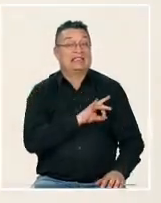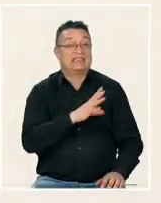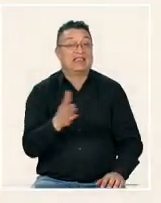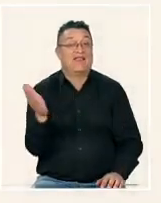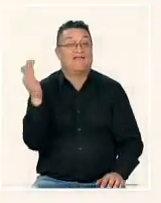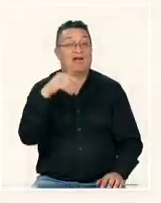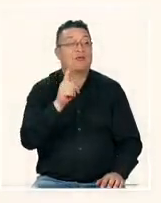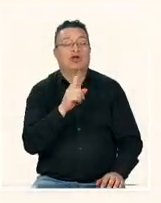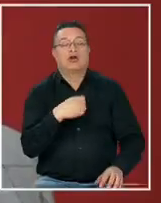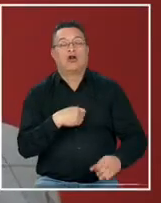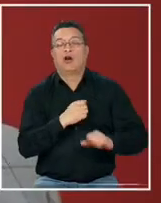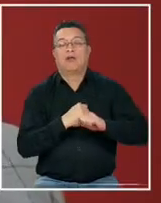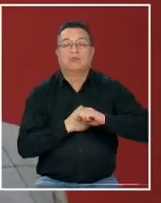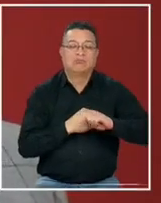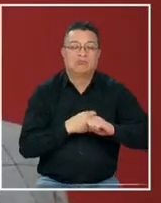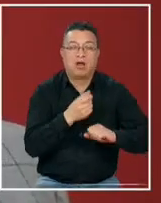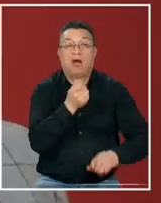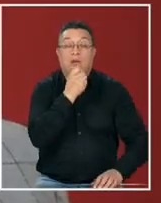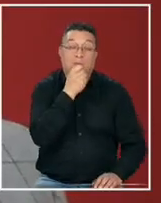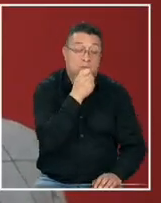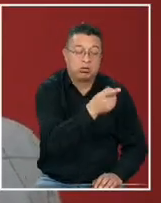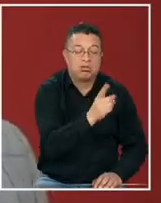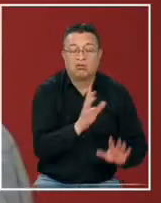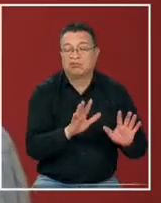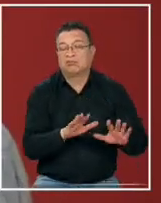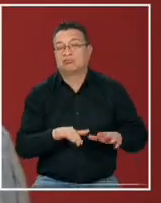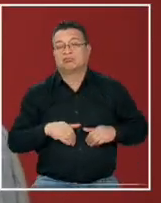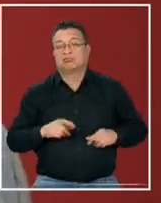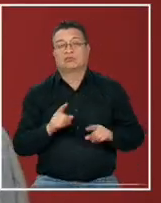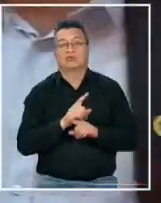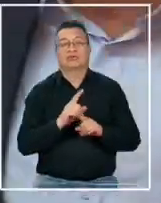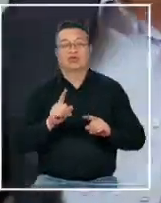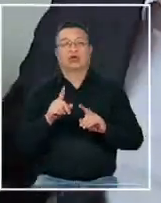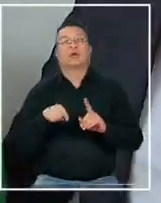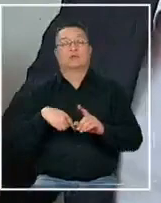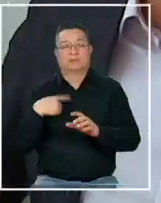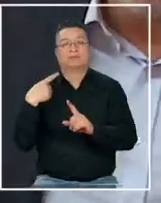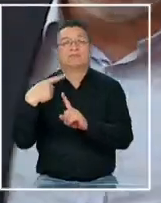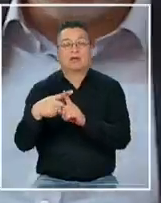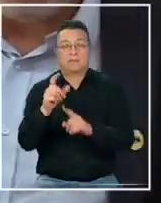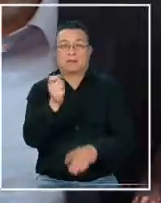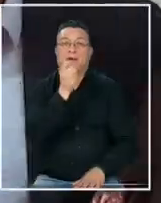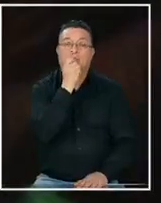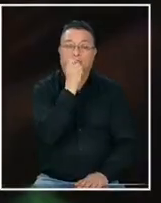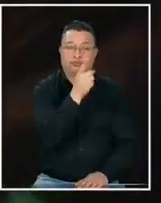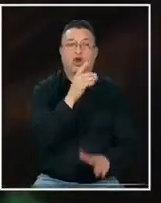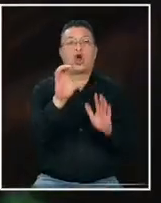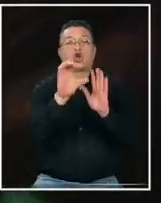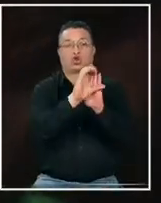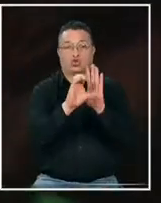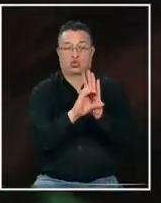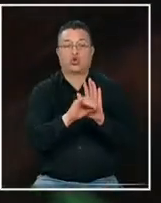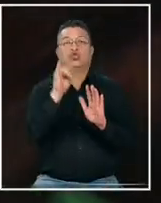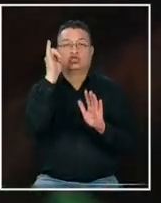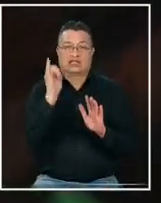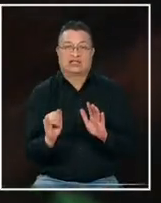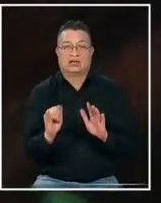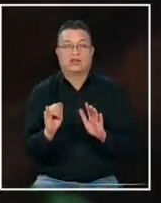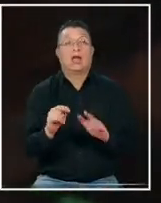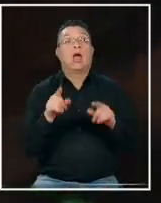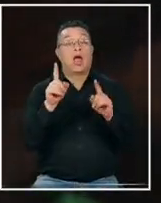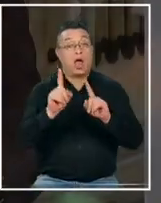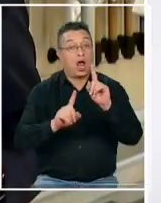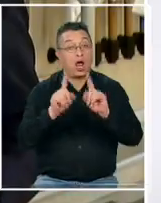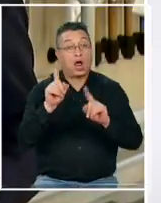han desistido de la idea de hacer una interpelación y se van a sumar a la idea de acusarlo constitucionalmente. Algunos,